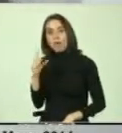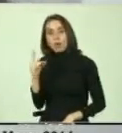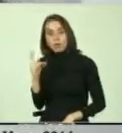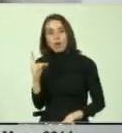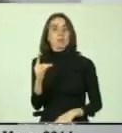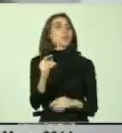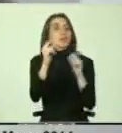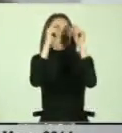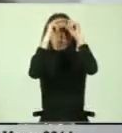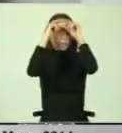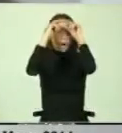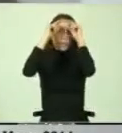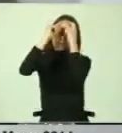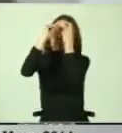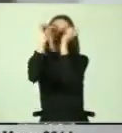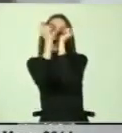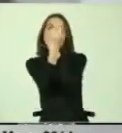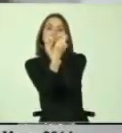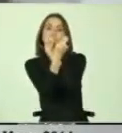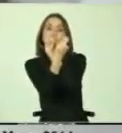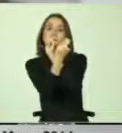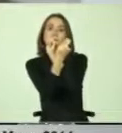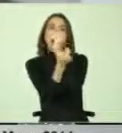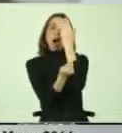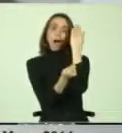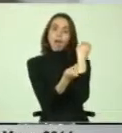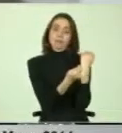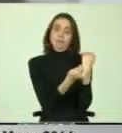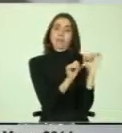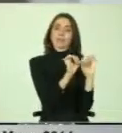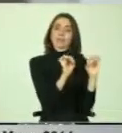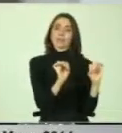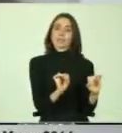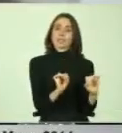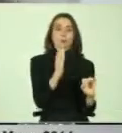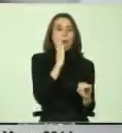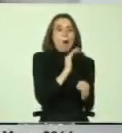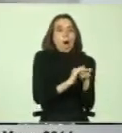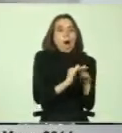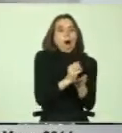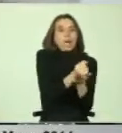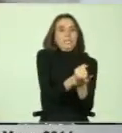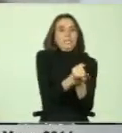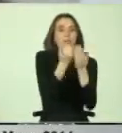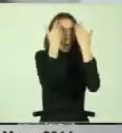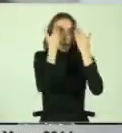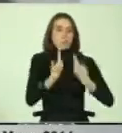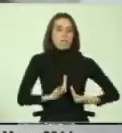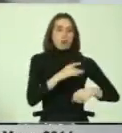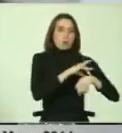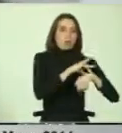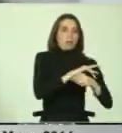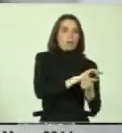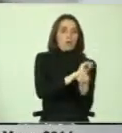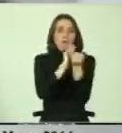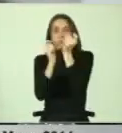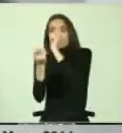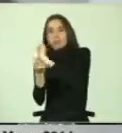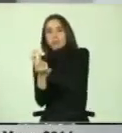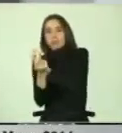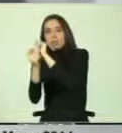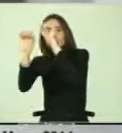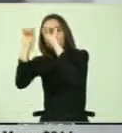de paradigma esencial, pasando de un sistema asistencialista o biomédico a un sistema social o de derechos,